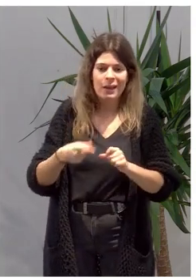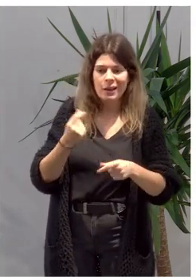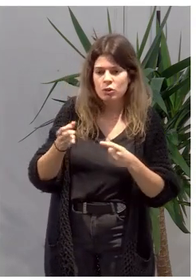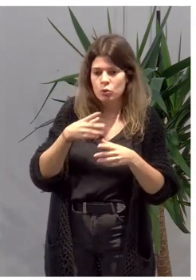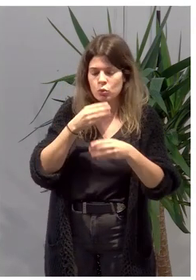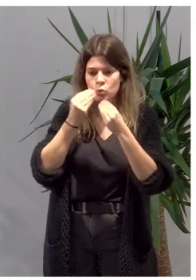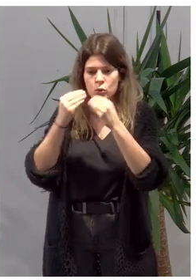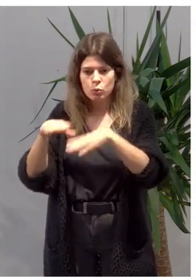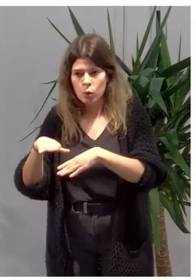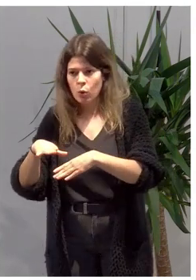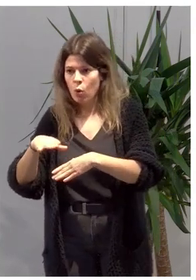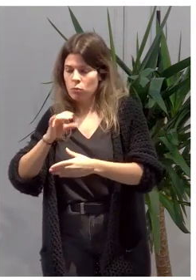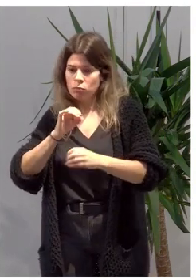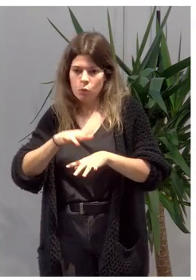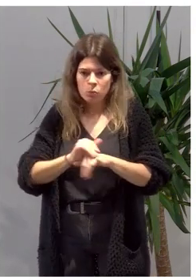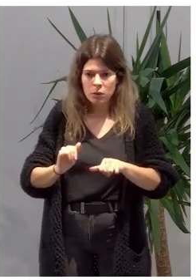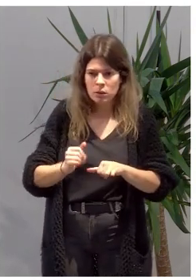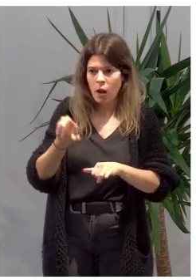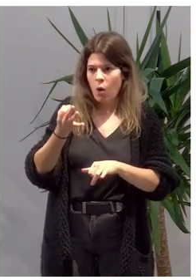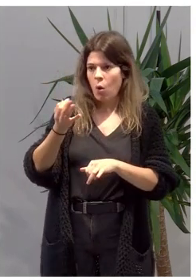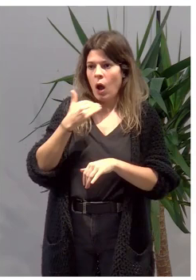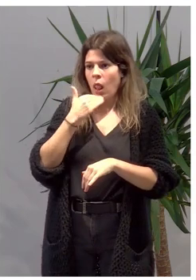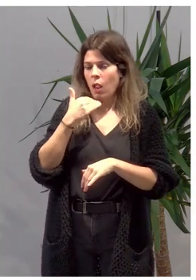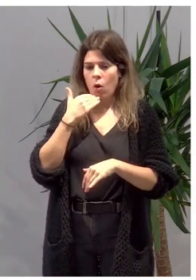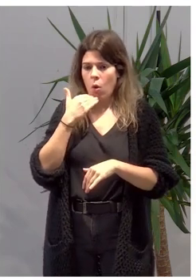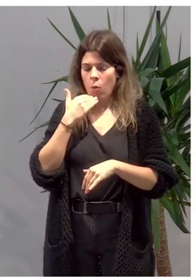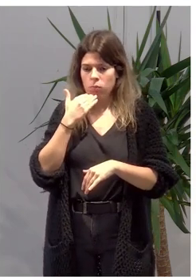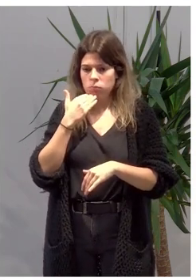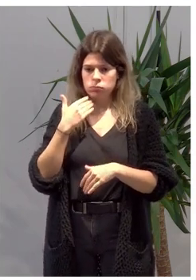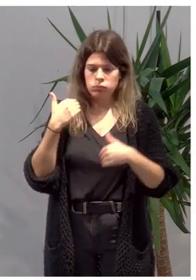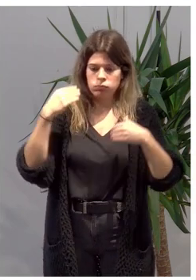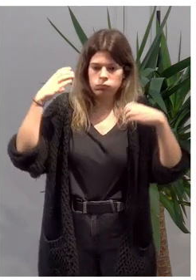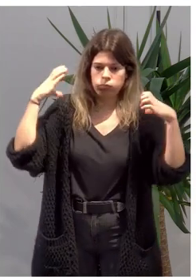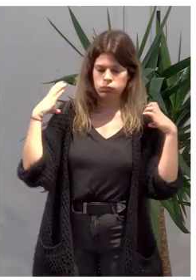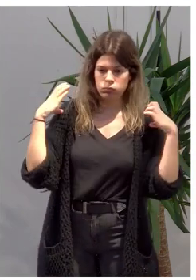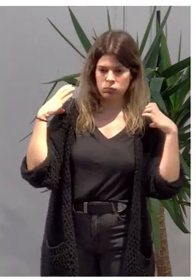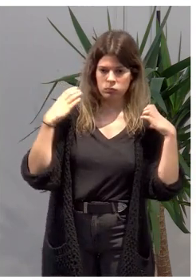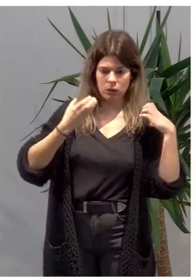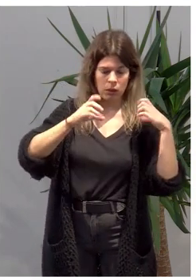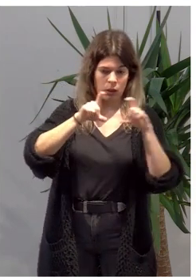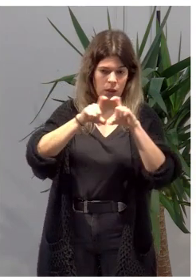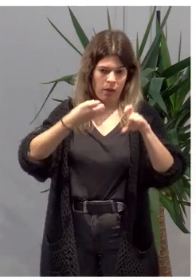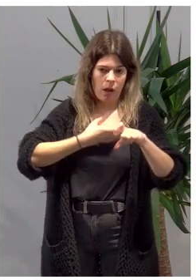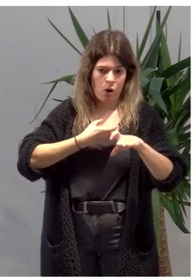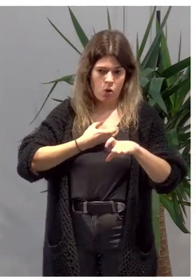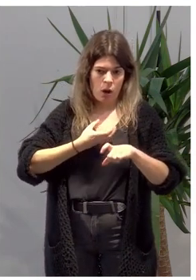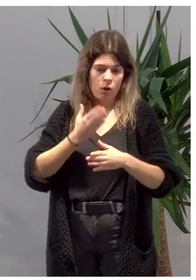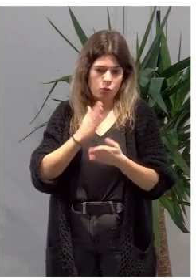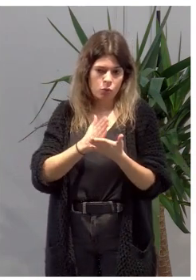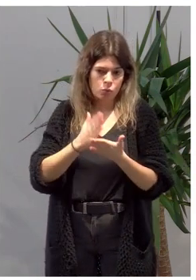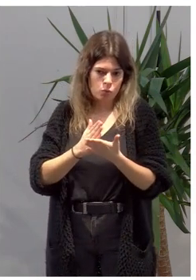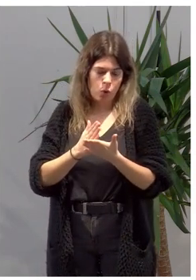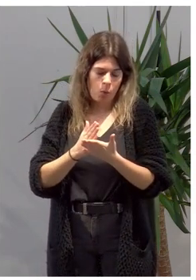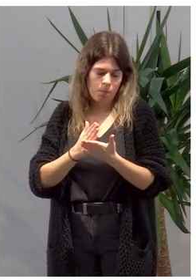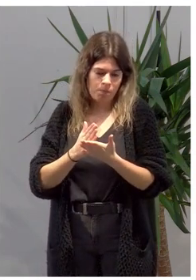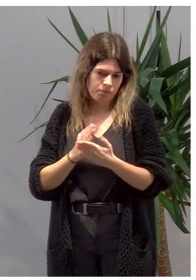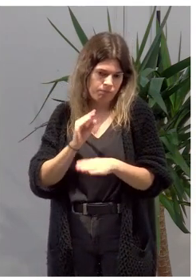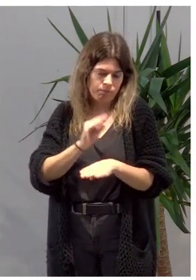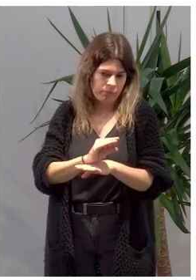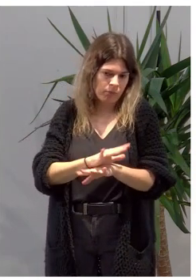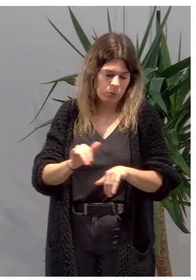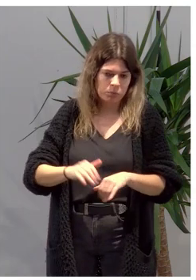la carga que pueda suponer para la entidad local la presencia en este curso. Y